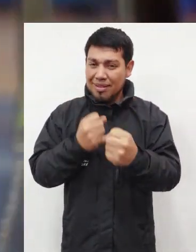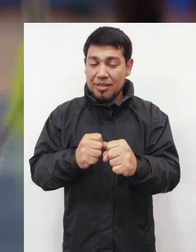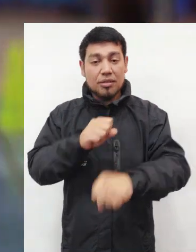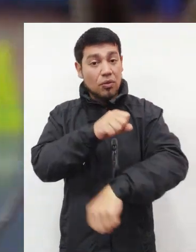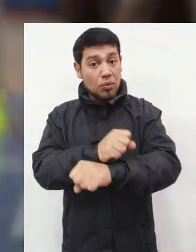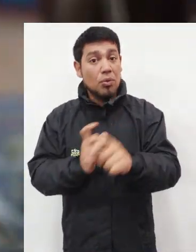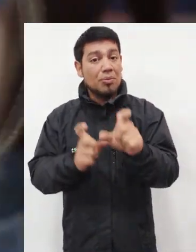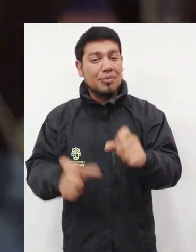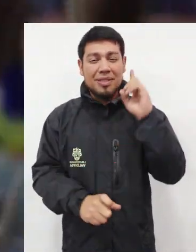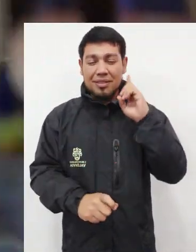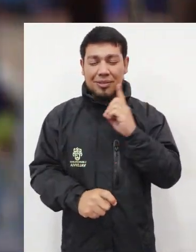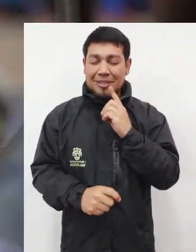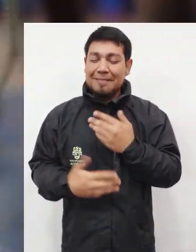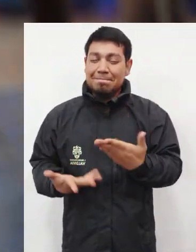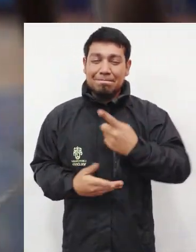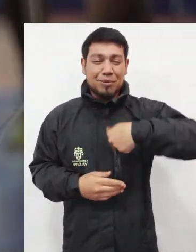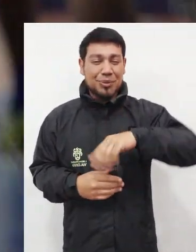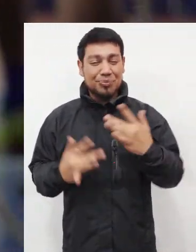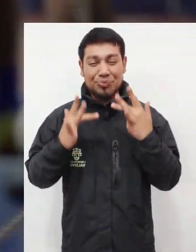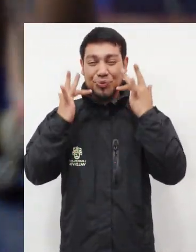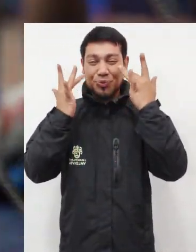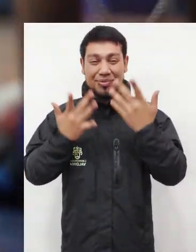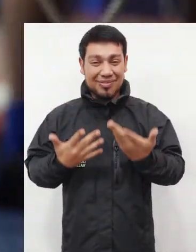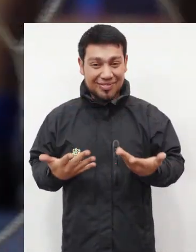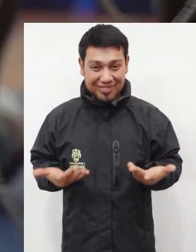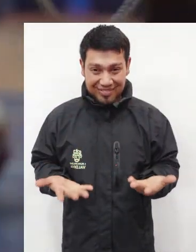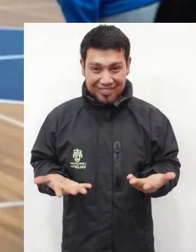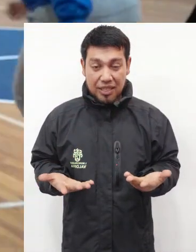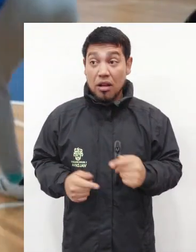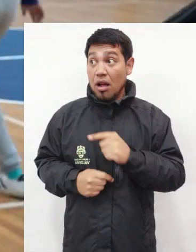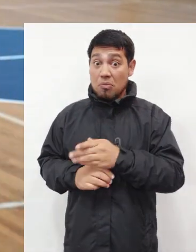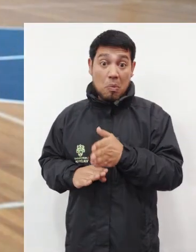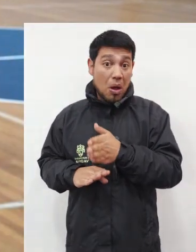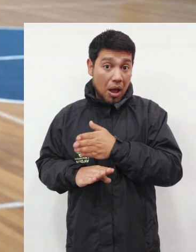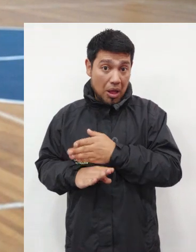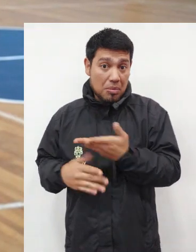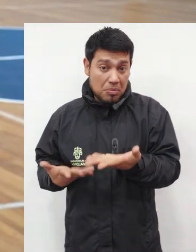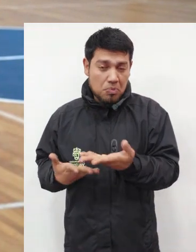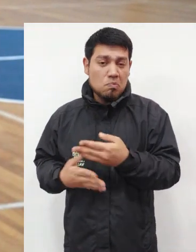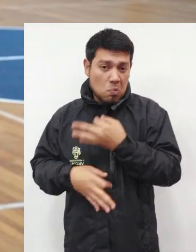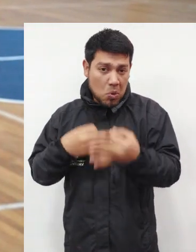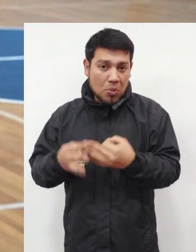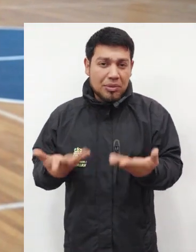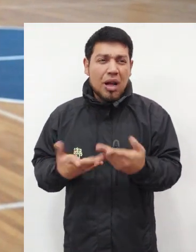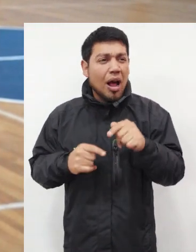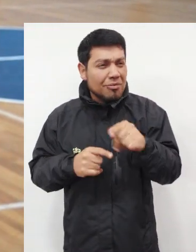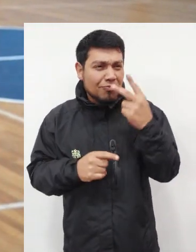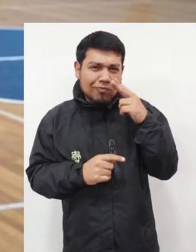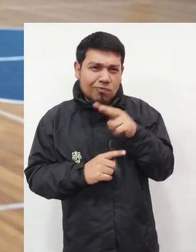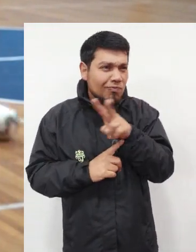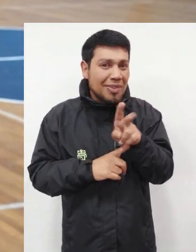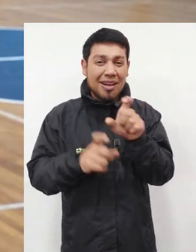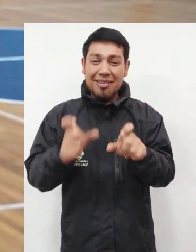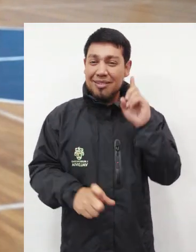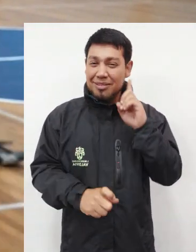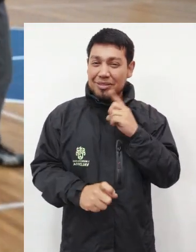taller para personas sordas, así que estamos muy contentos con la evaluación, como lo mencionaba anteriormente, la